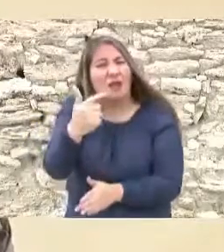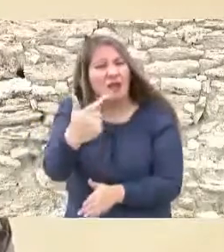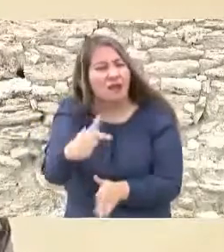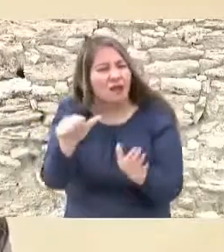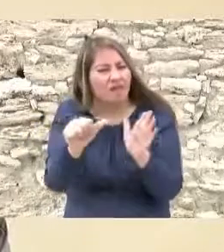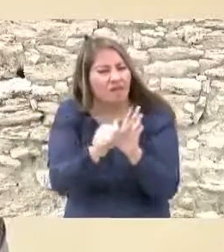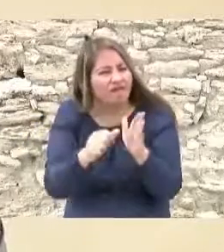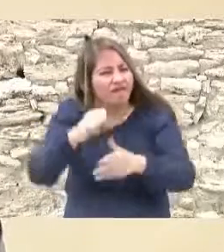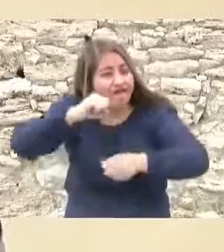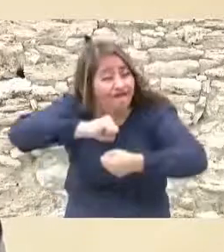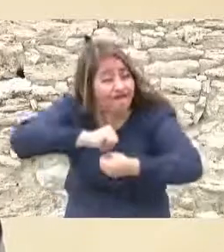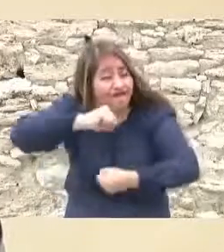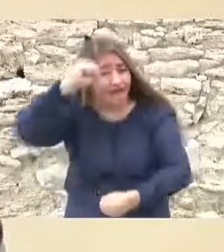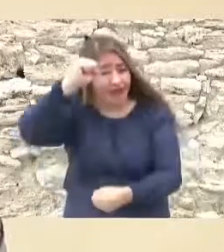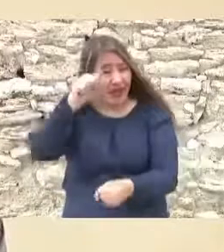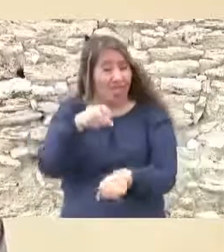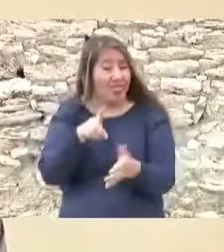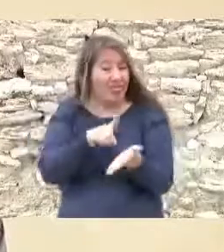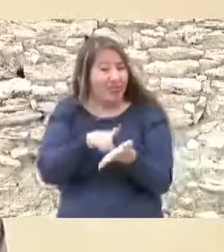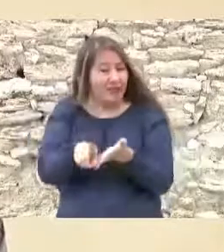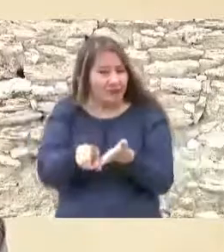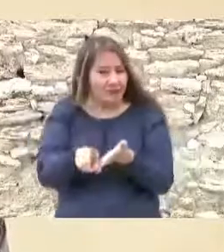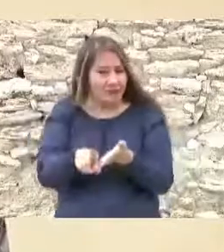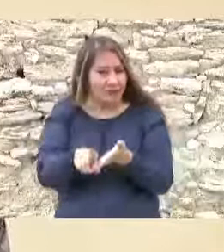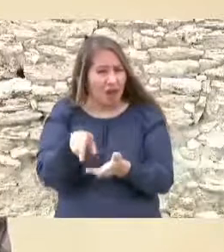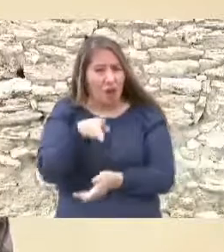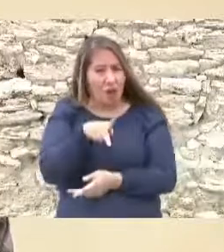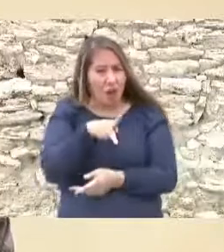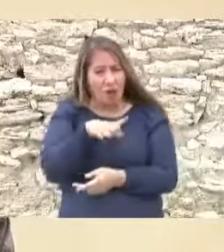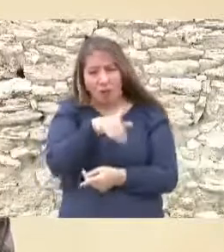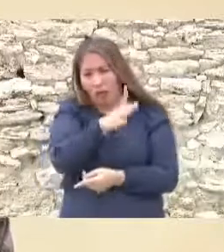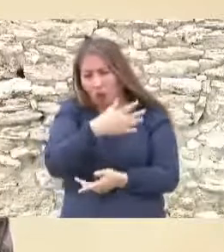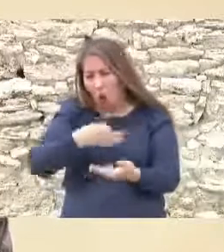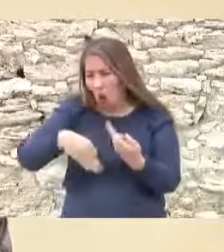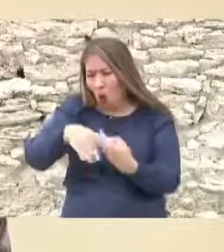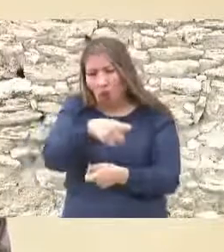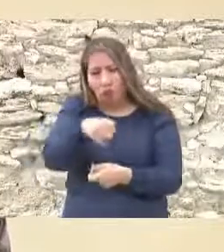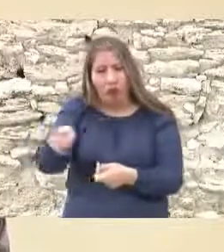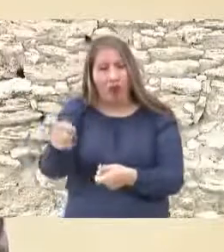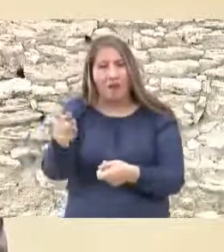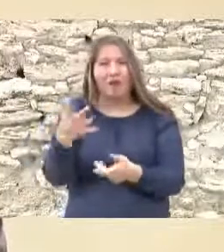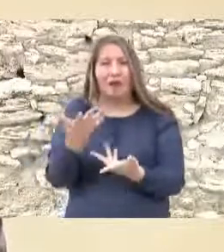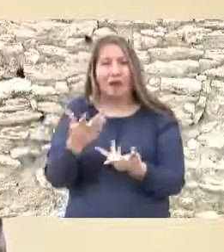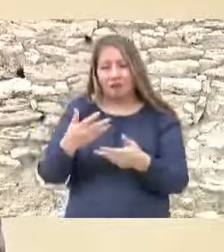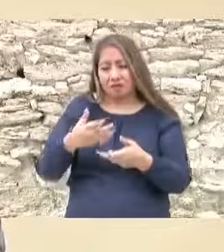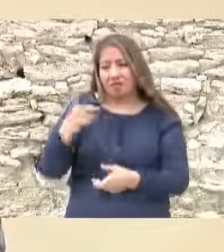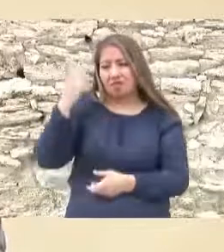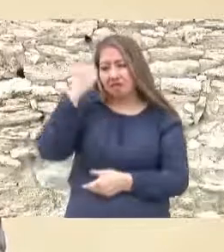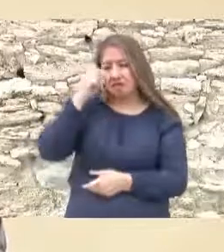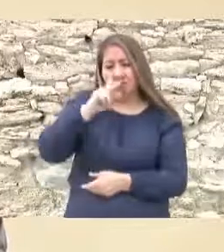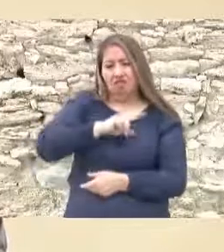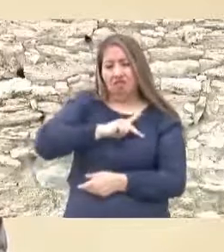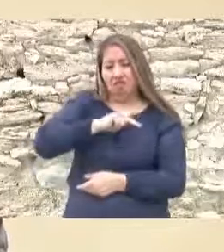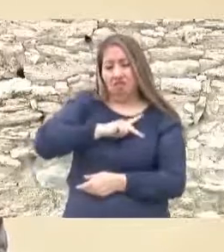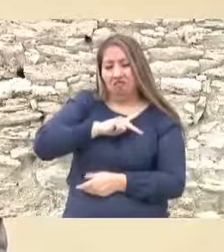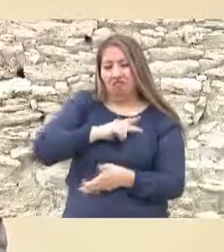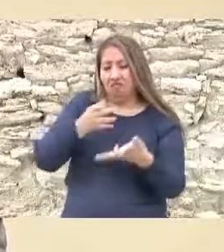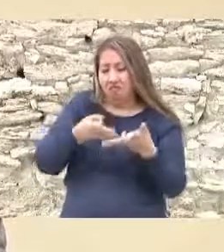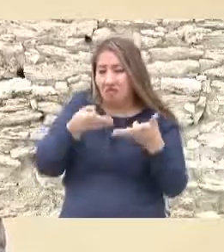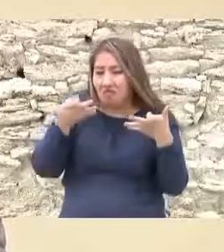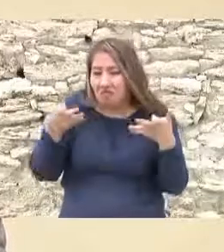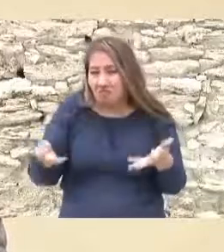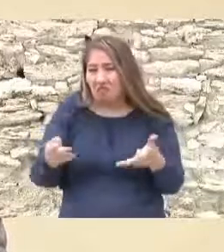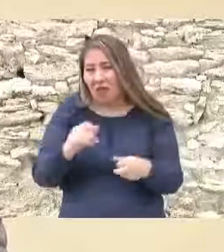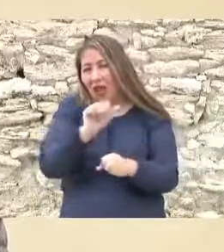constitución el derecho del pueblo y de la nación al manejo soberano de los